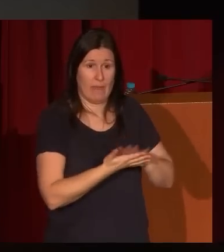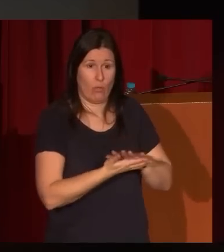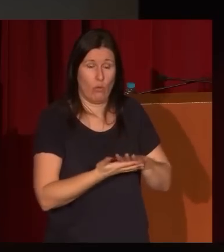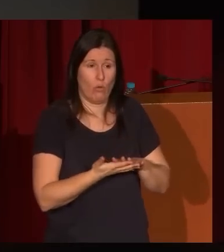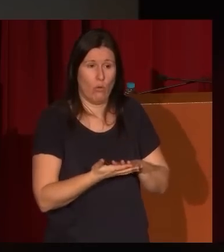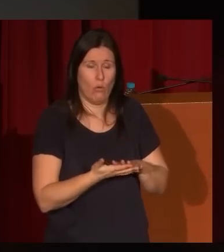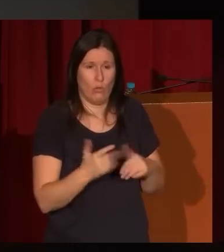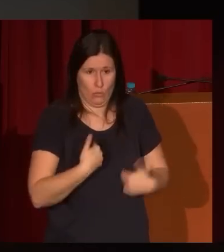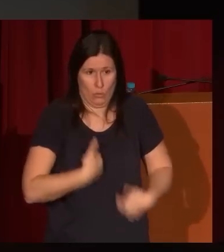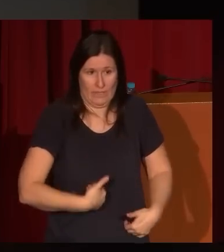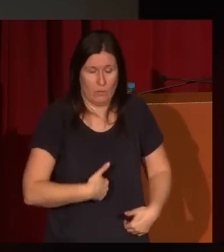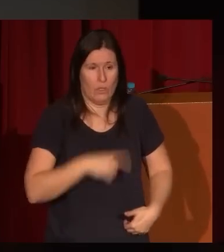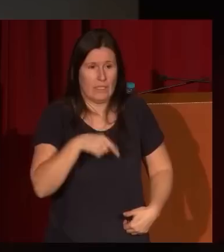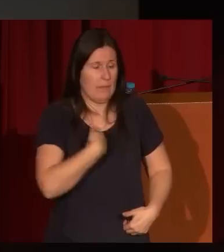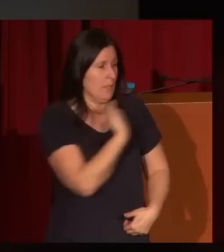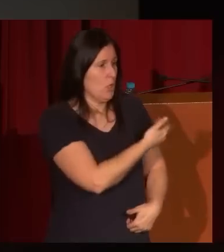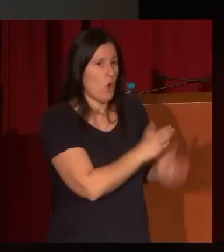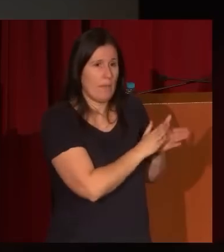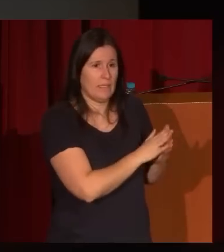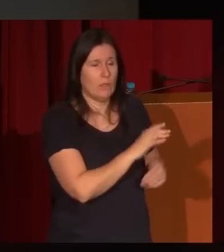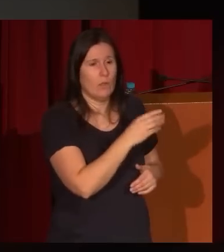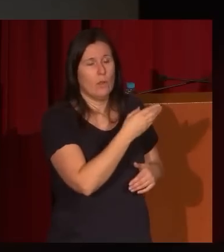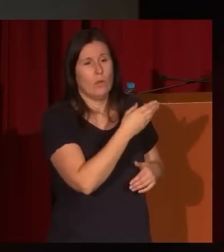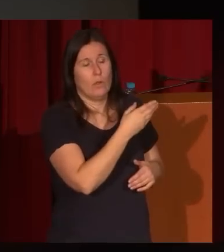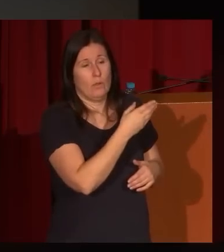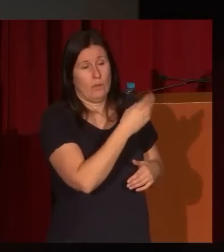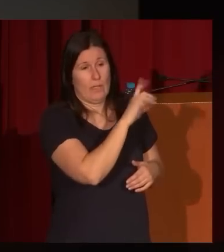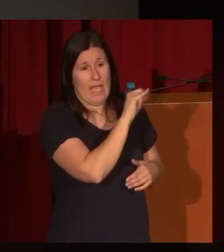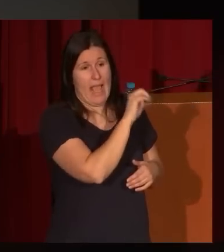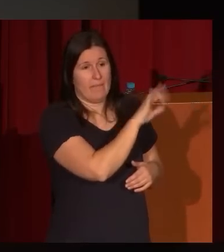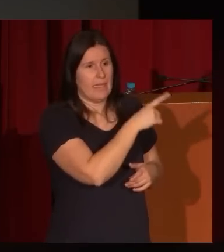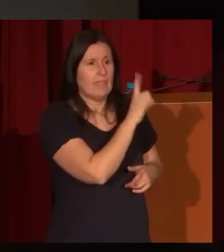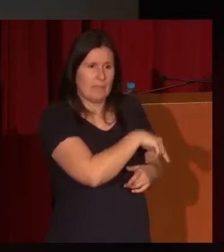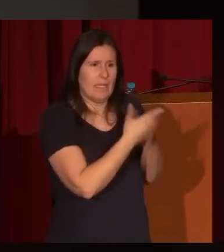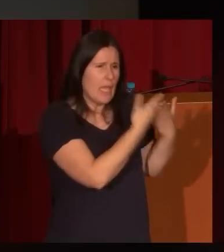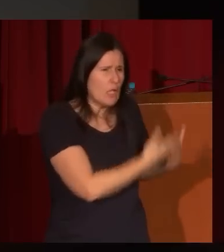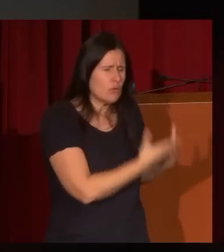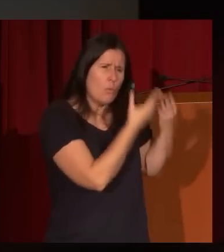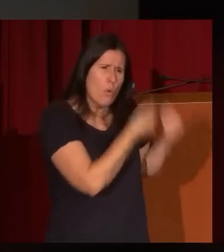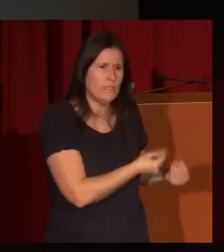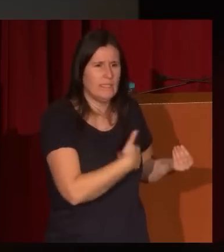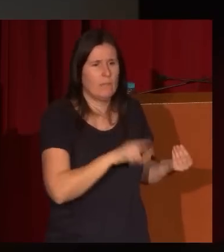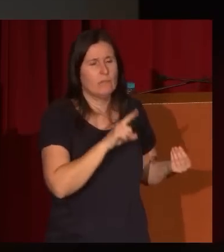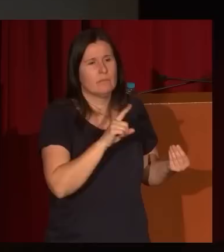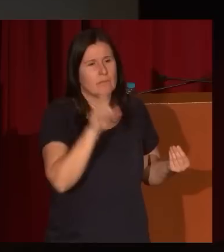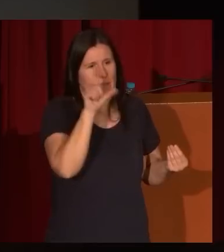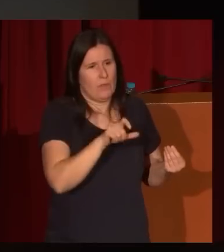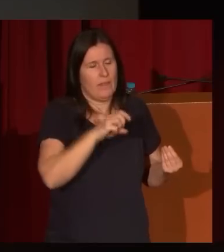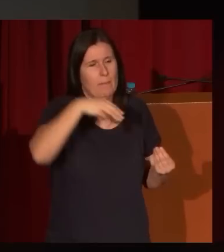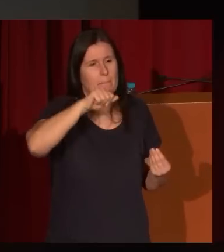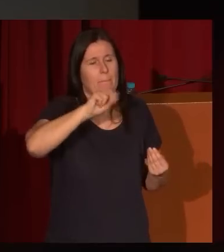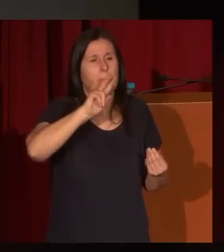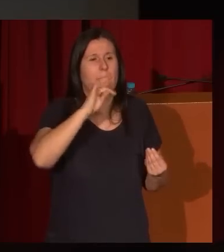tanto yo mismo como sobre todo mi compañero Javier Barón que estudió muy muy mucho la figura de Martín Rico en la